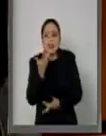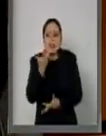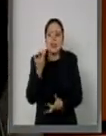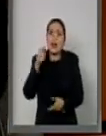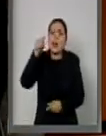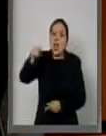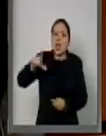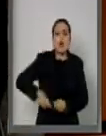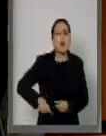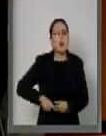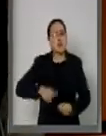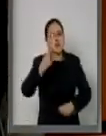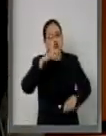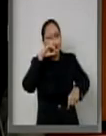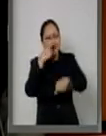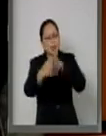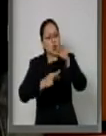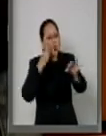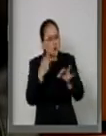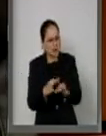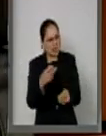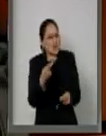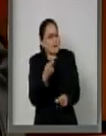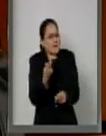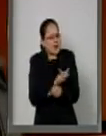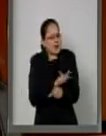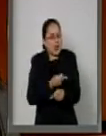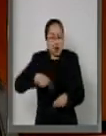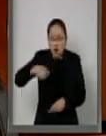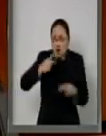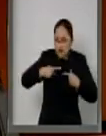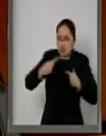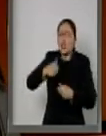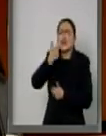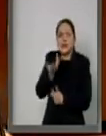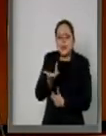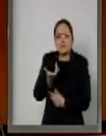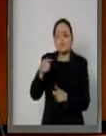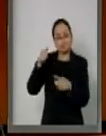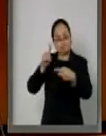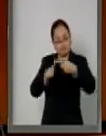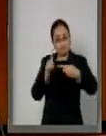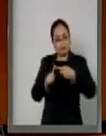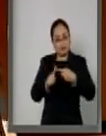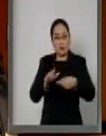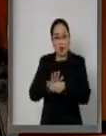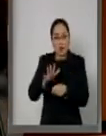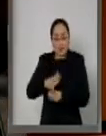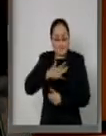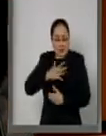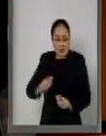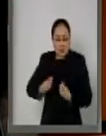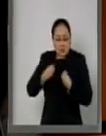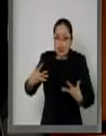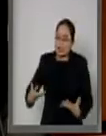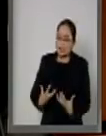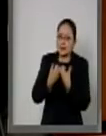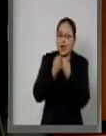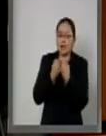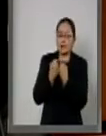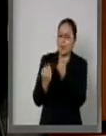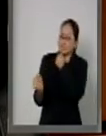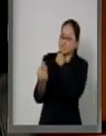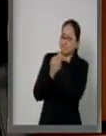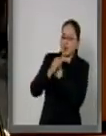y de quienes lo representamos? Uno, que se salven sus vidas, que se cuide la